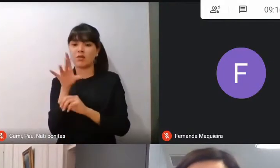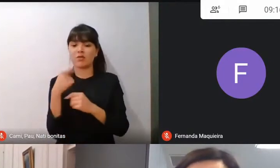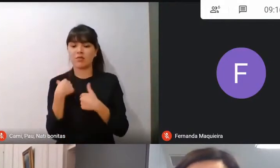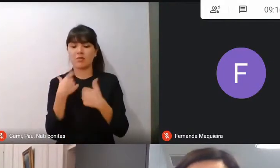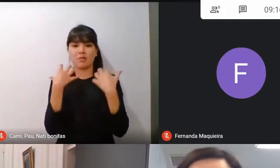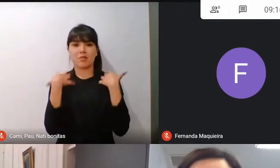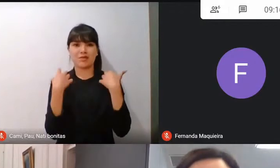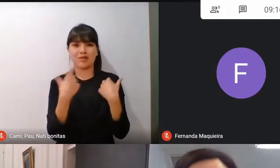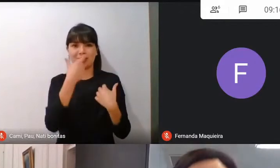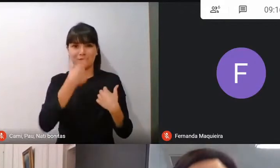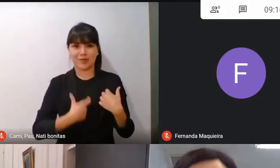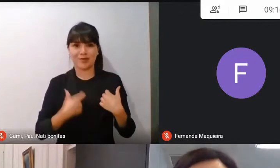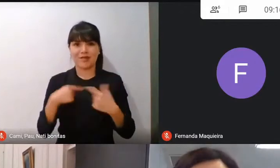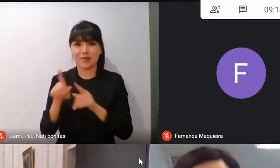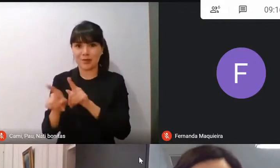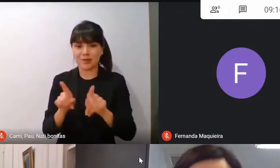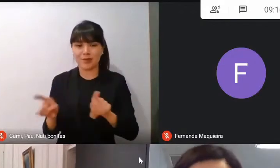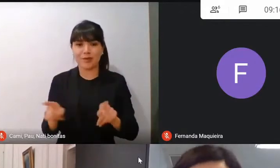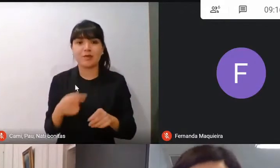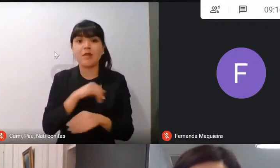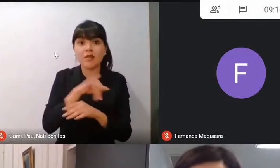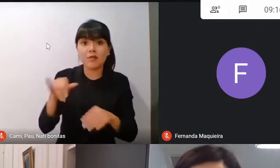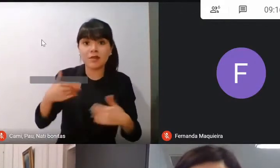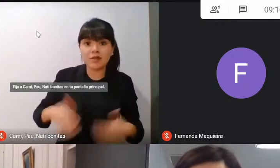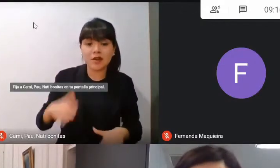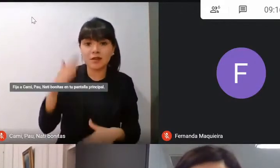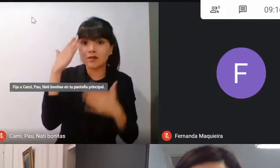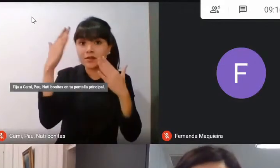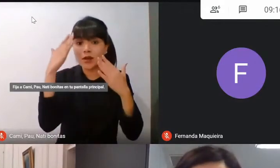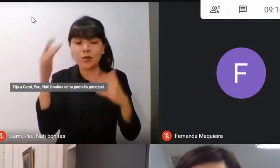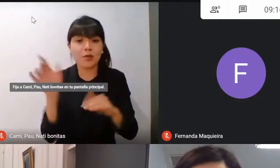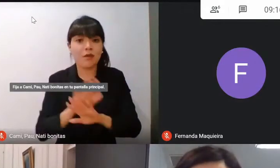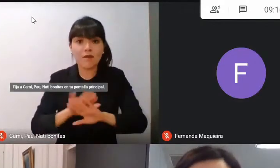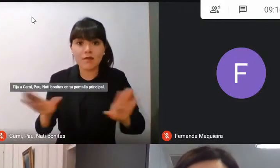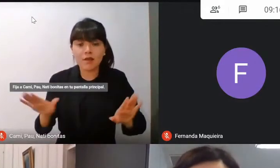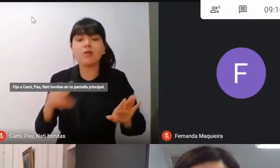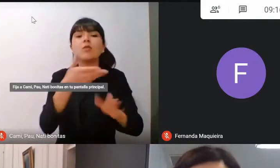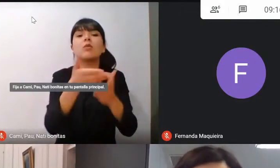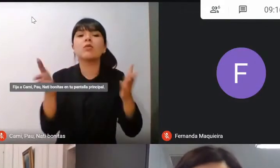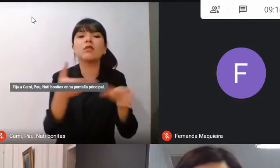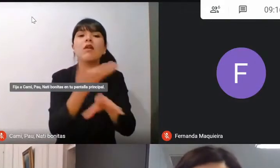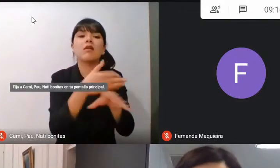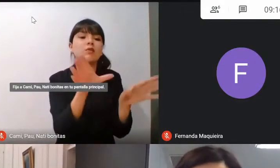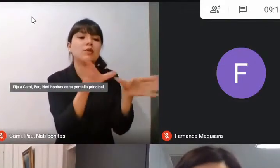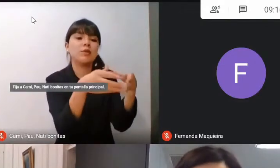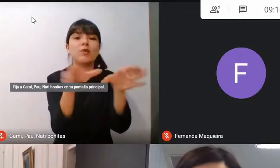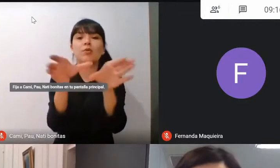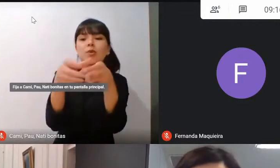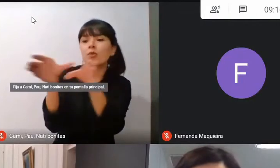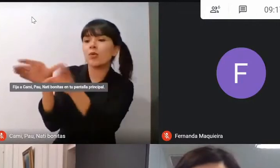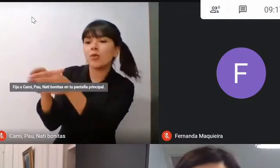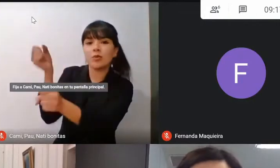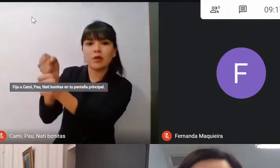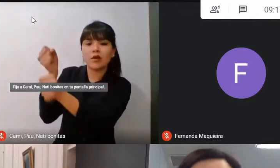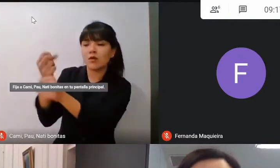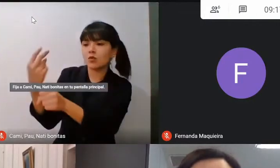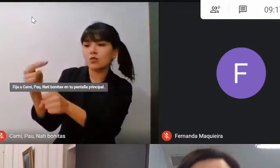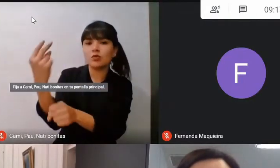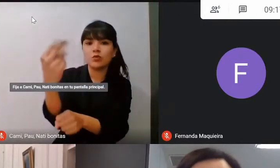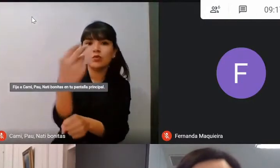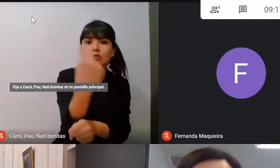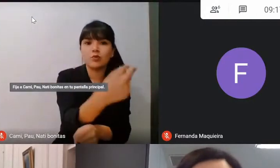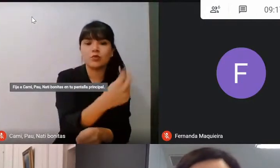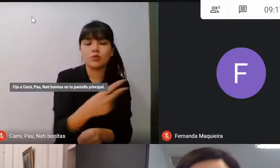saludo podrán acceder para trabajar en su grupo y en comisiones de trabajo que la idea es que